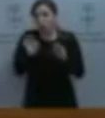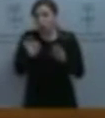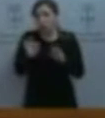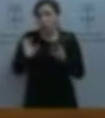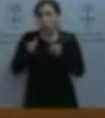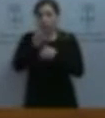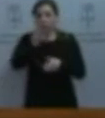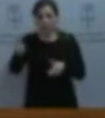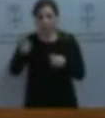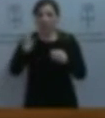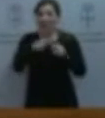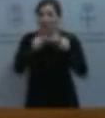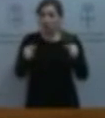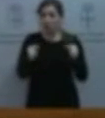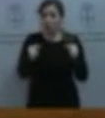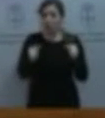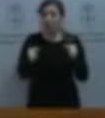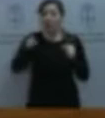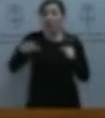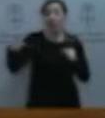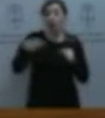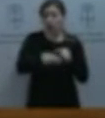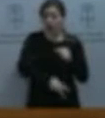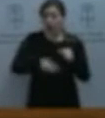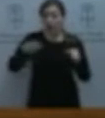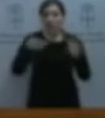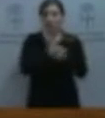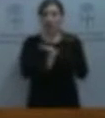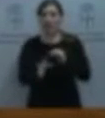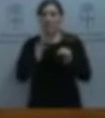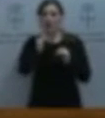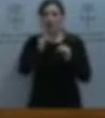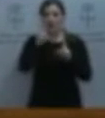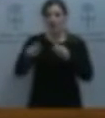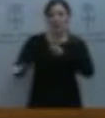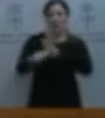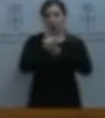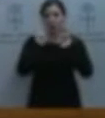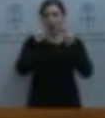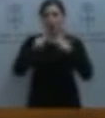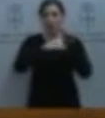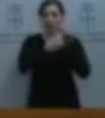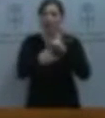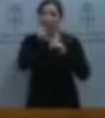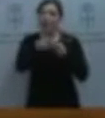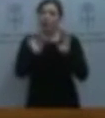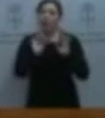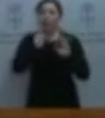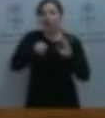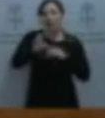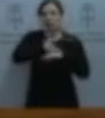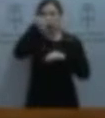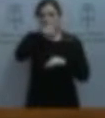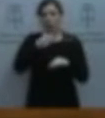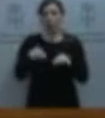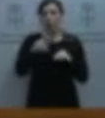Asturias no se ha quedado atrás. A los recortes generalizados se suma el fraude del caso Marea, que acaba con el ex consejero de Educación Socialista